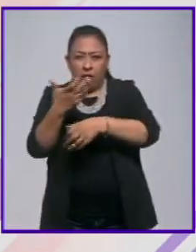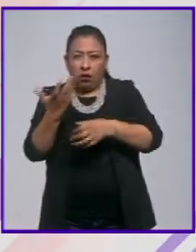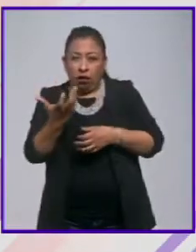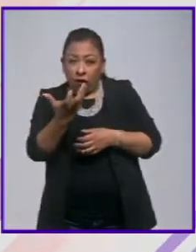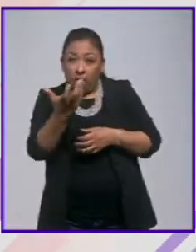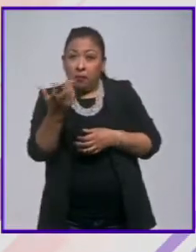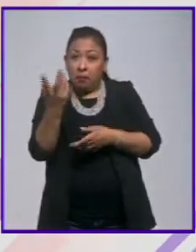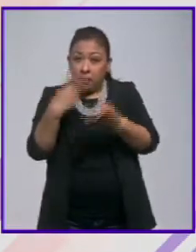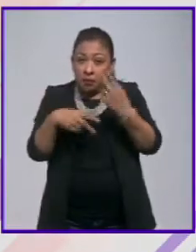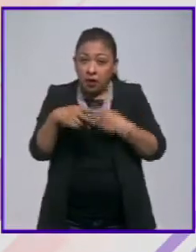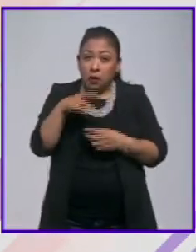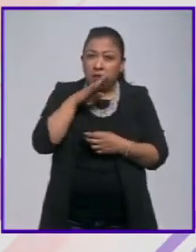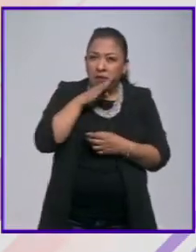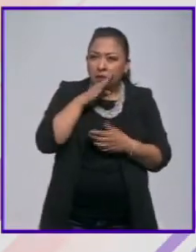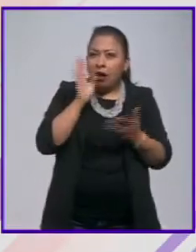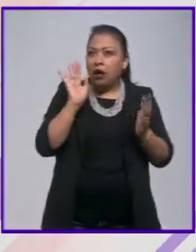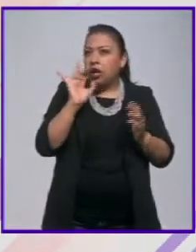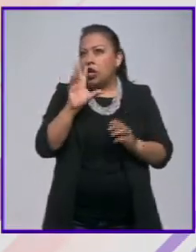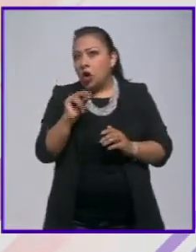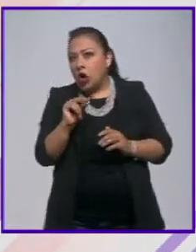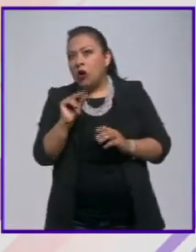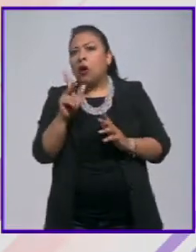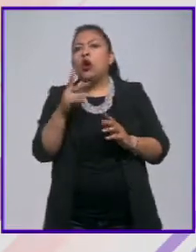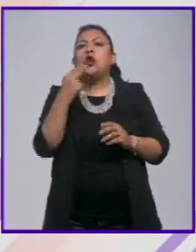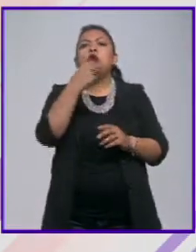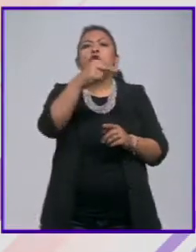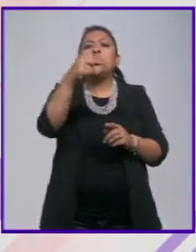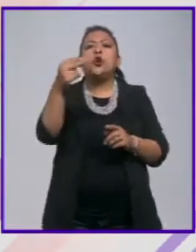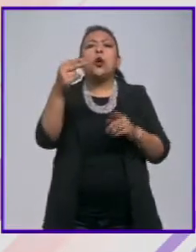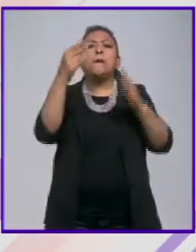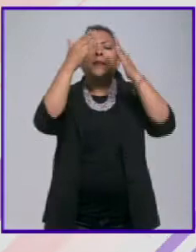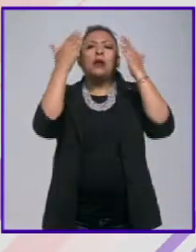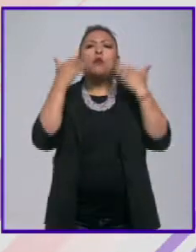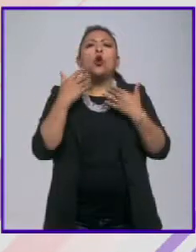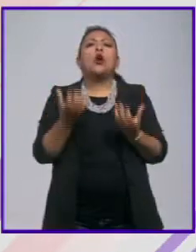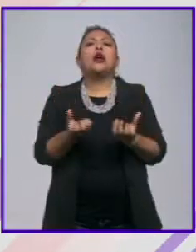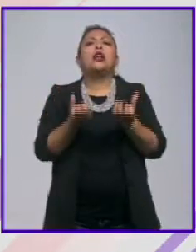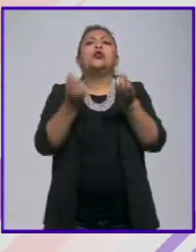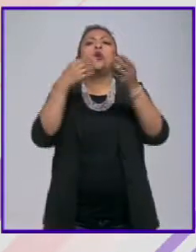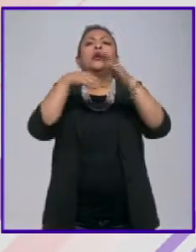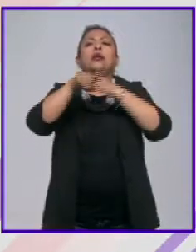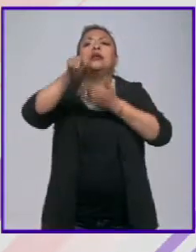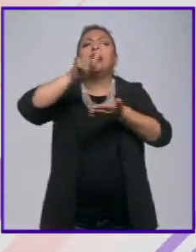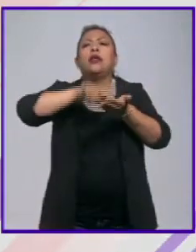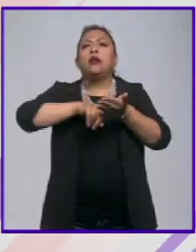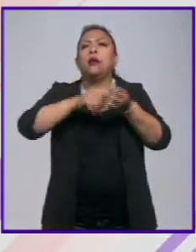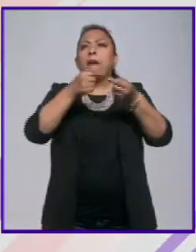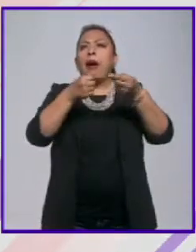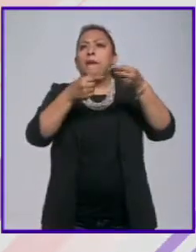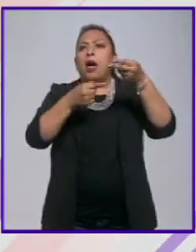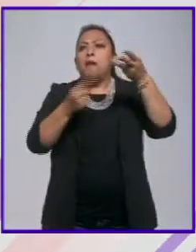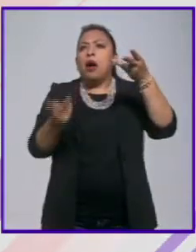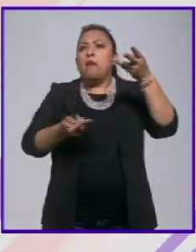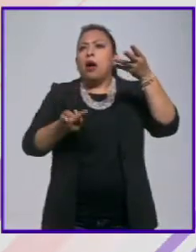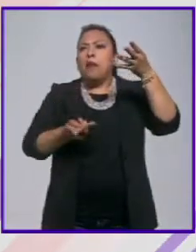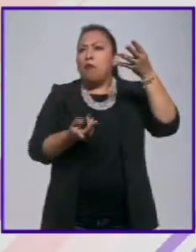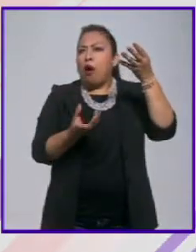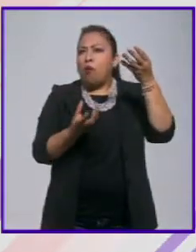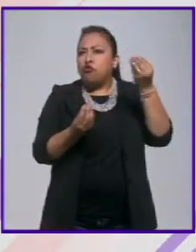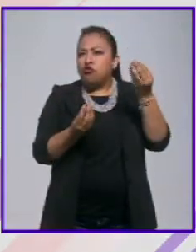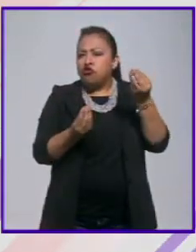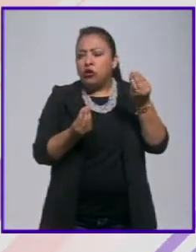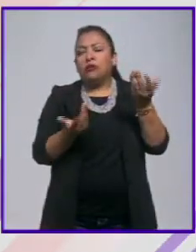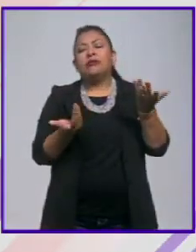¿Vino su mamá? ¿Cómo se llamaban las monjas? ¿Cuántas monjas había en el convento? Y entonces, bueno, se trata justamente